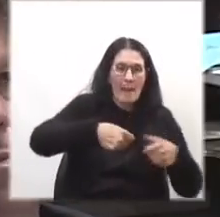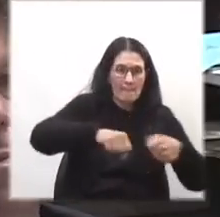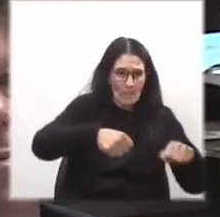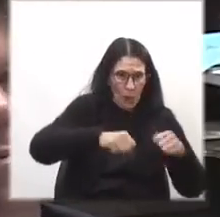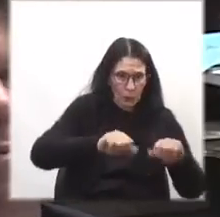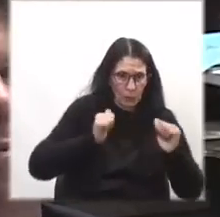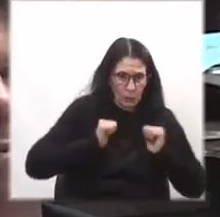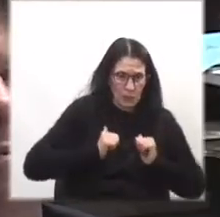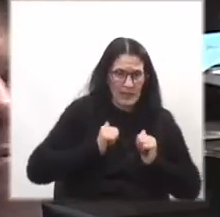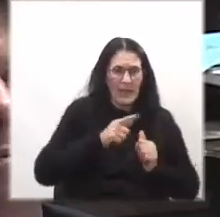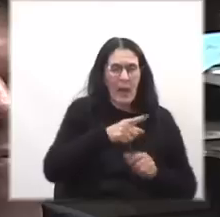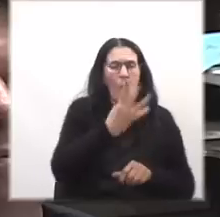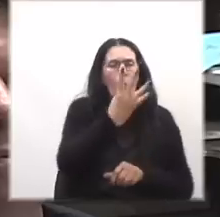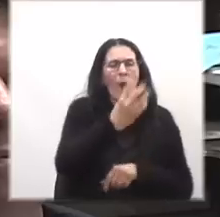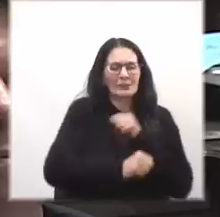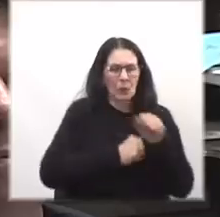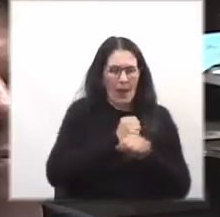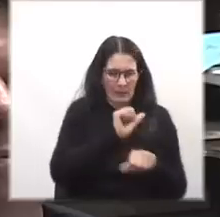años.